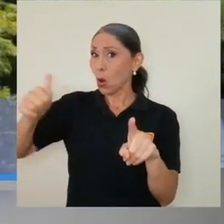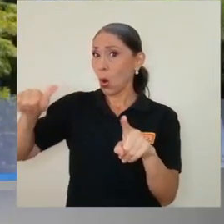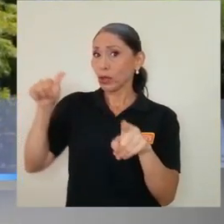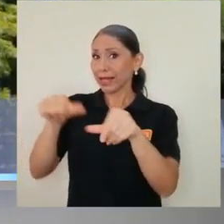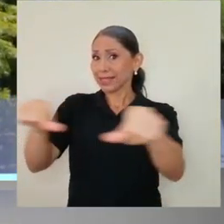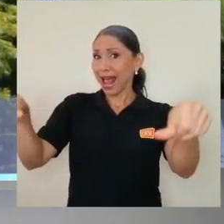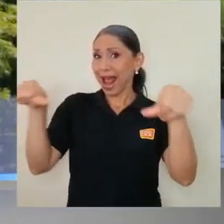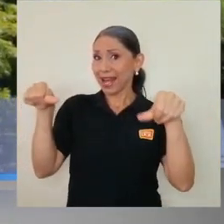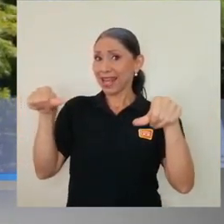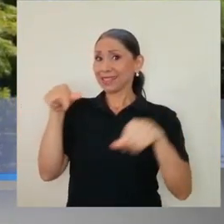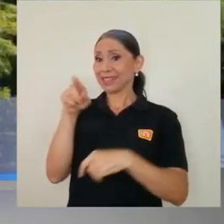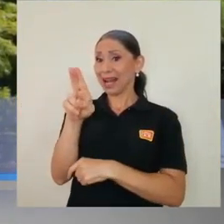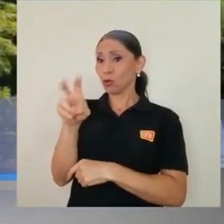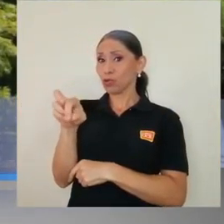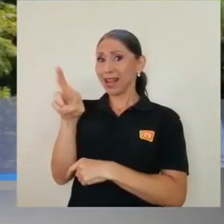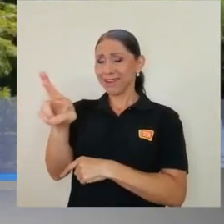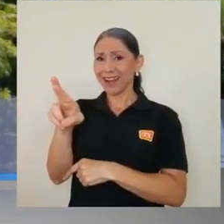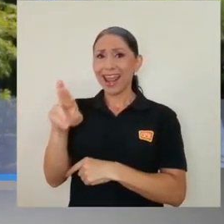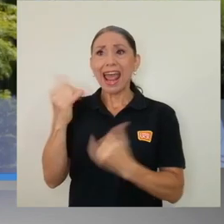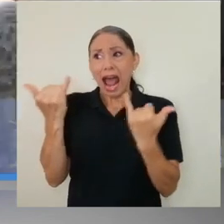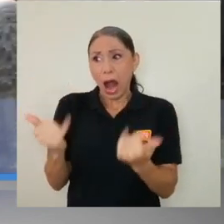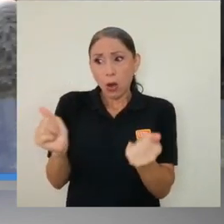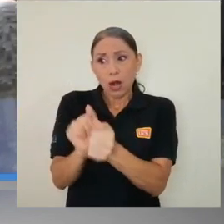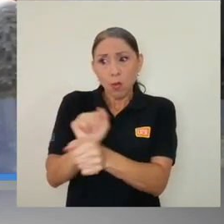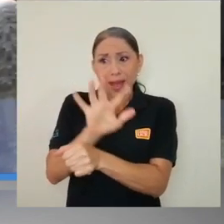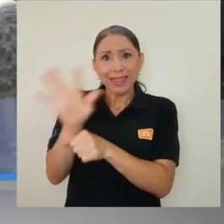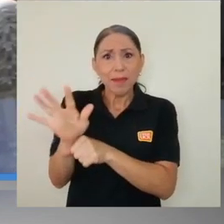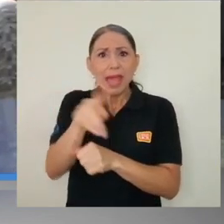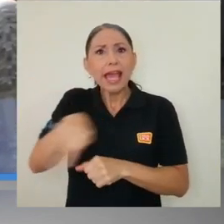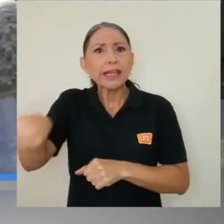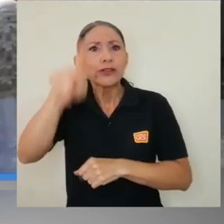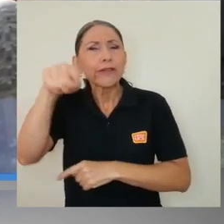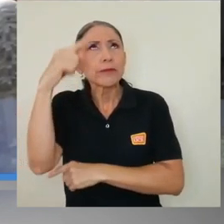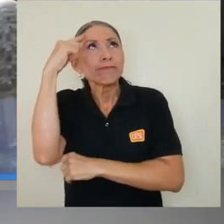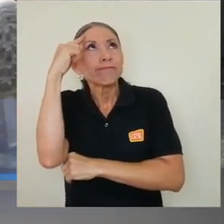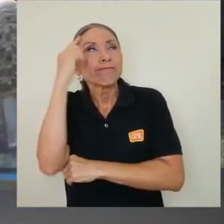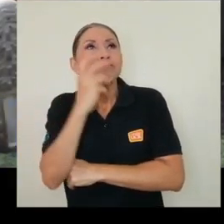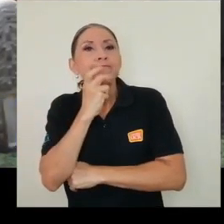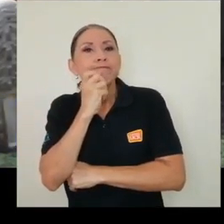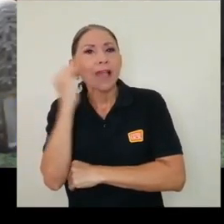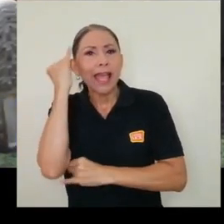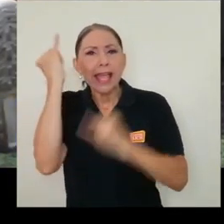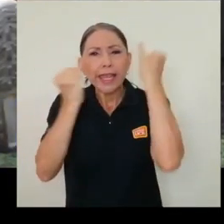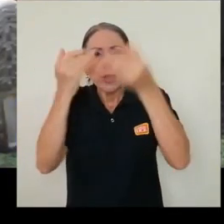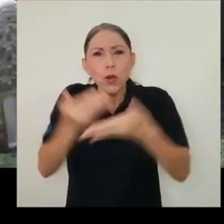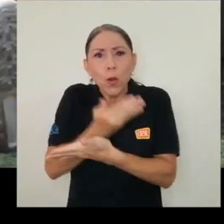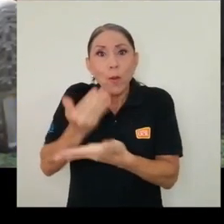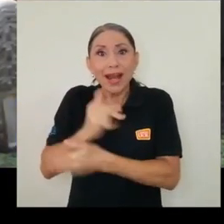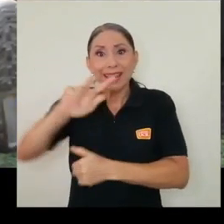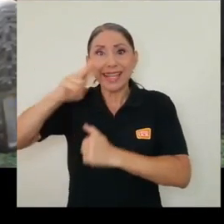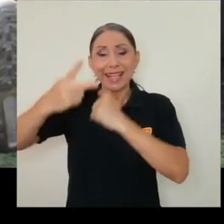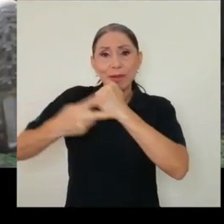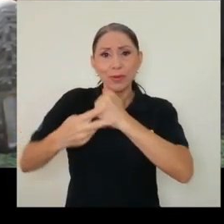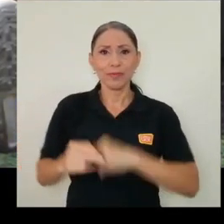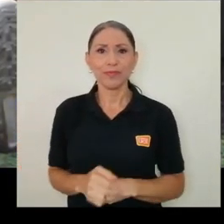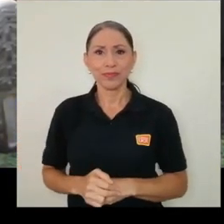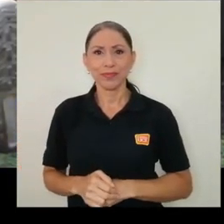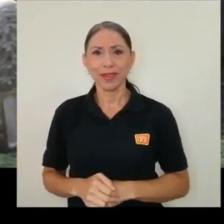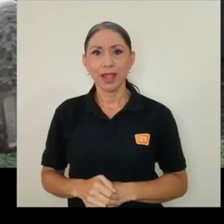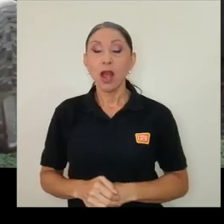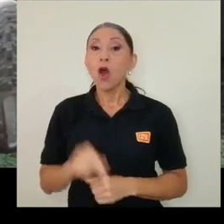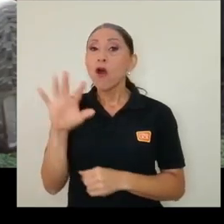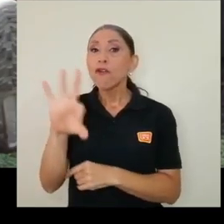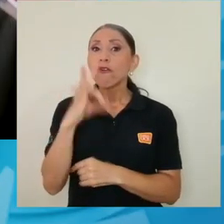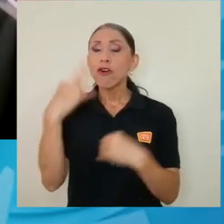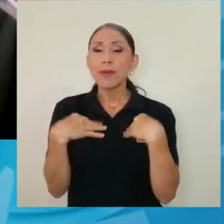áreas de esta casa de estudios, la pandemia llevó a los creadores de este espacio a innovar en el marco de su tercera entrega. Una forma muy sana